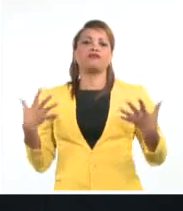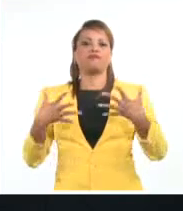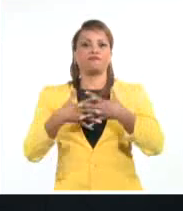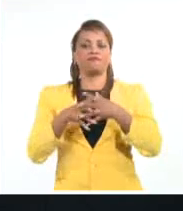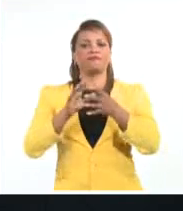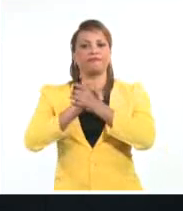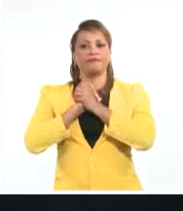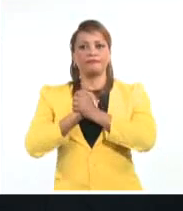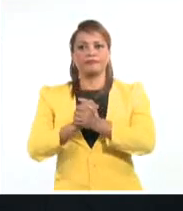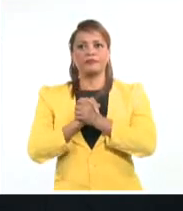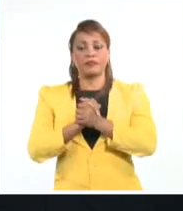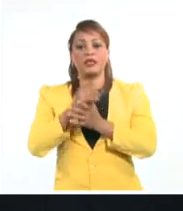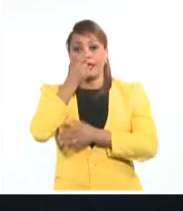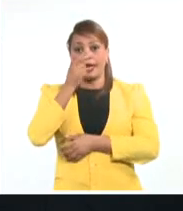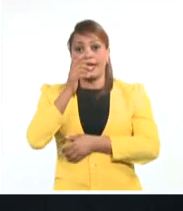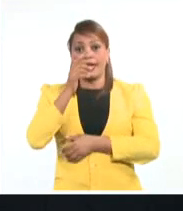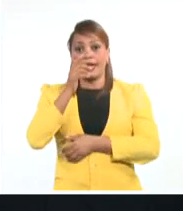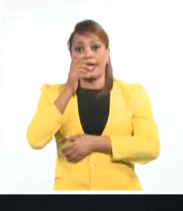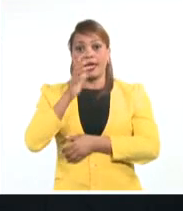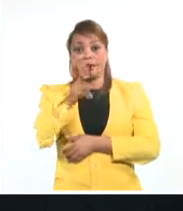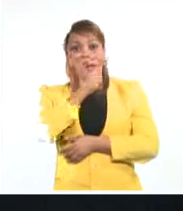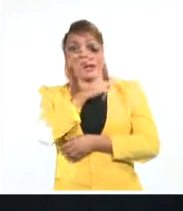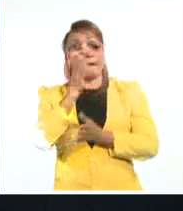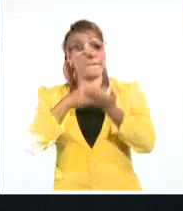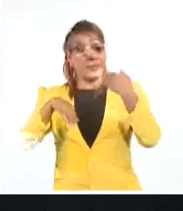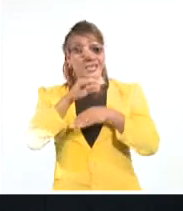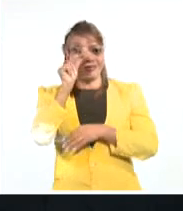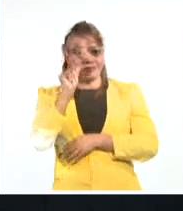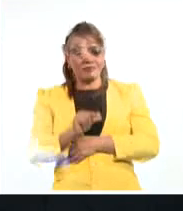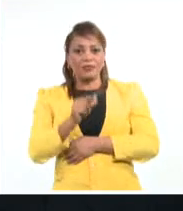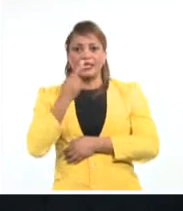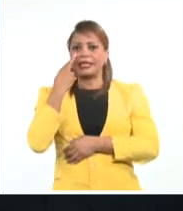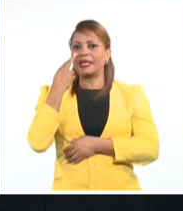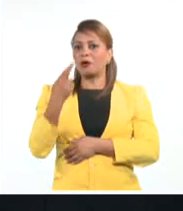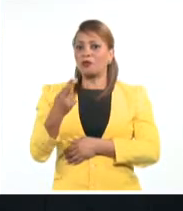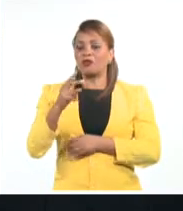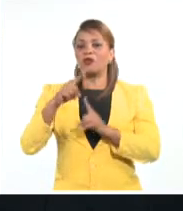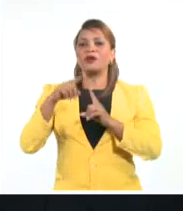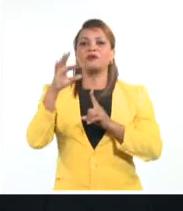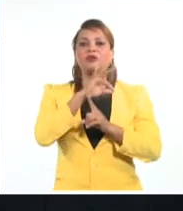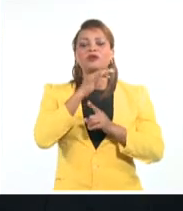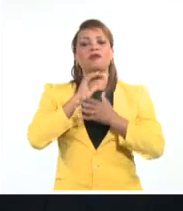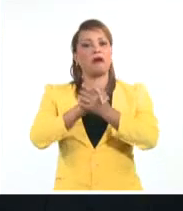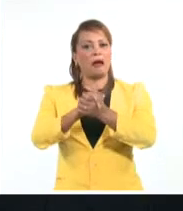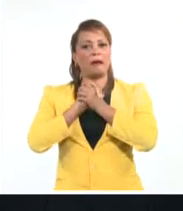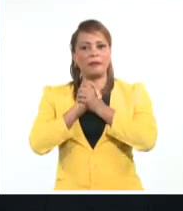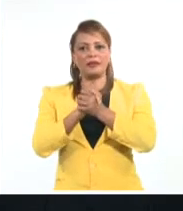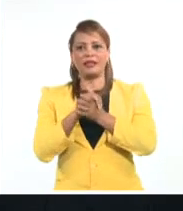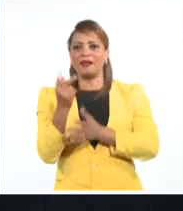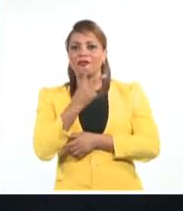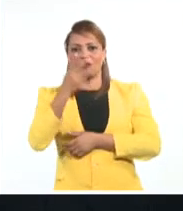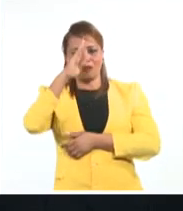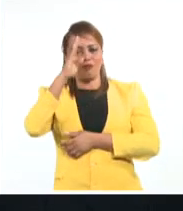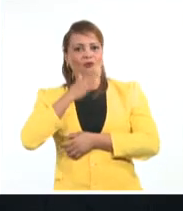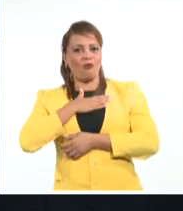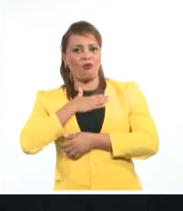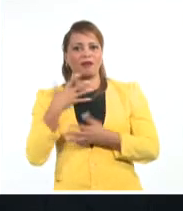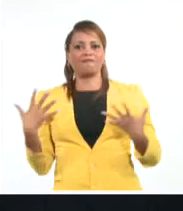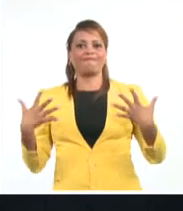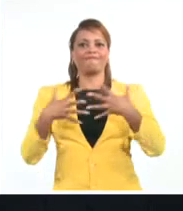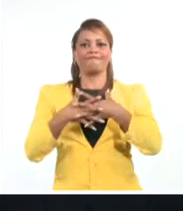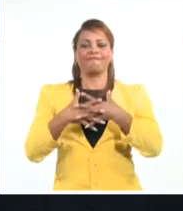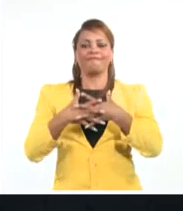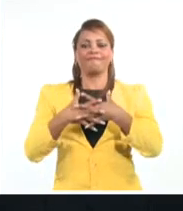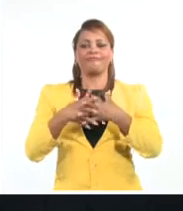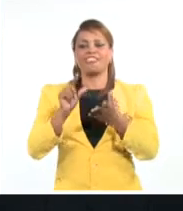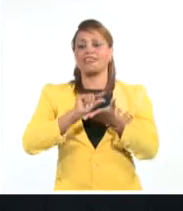Cooperación del país africano, Simeón Oyono, reconoció en Twitter los fraternos lazos que unen a su país con Cuba desde hace más